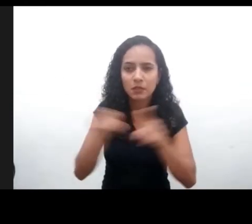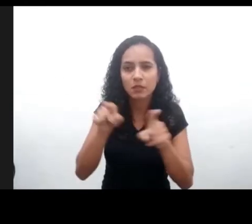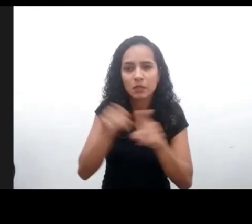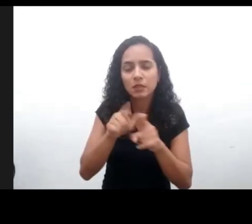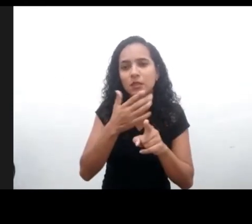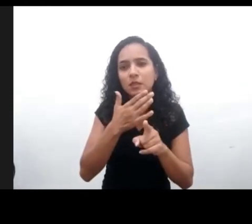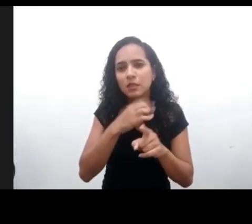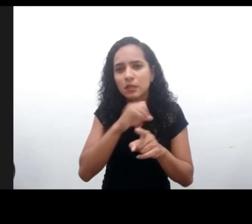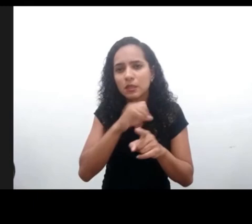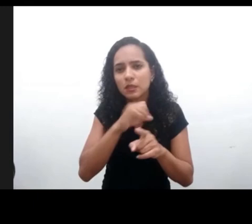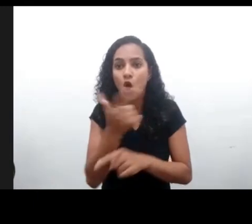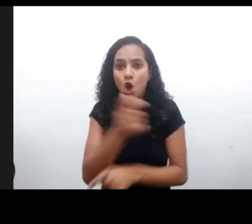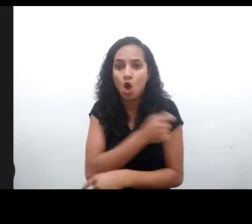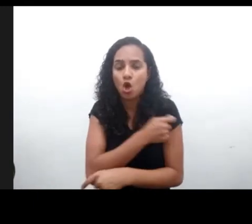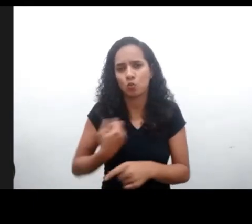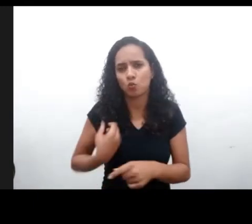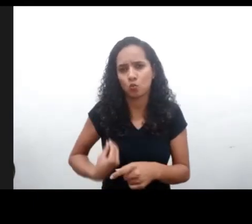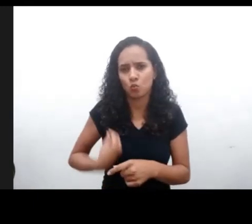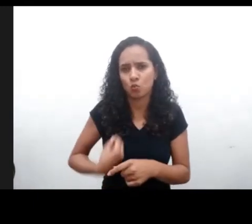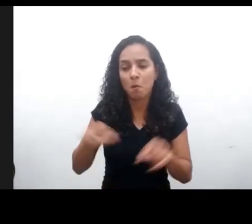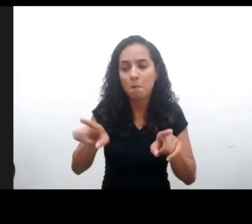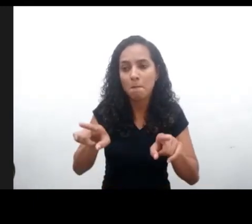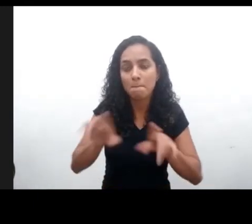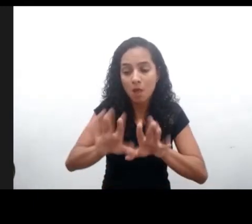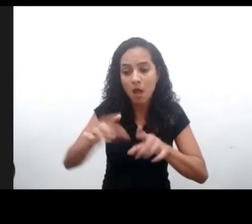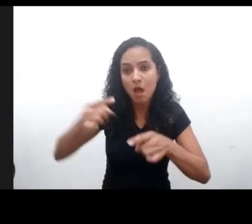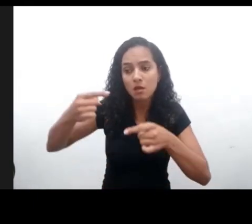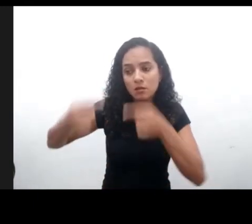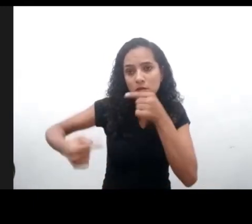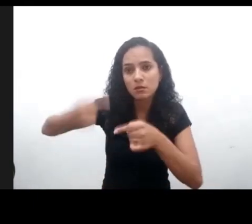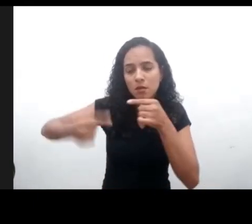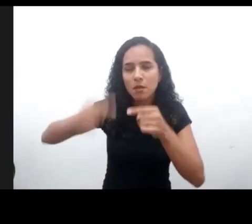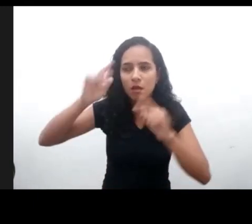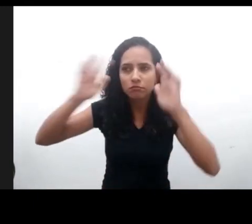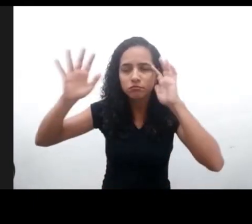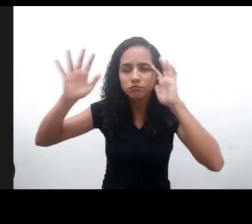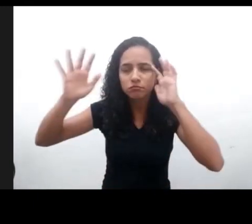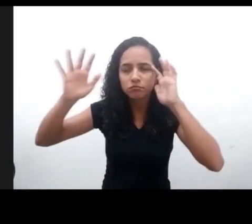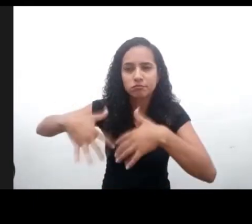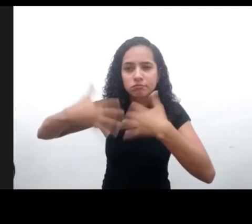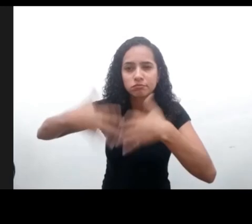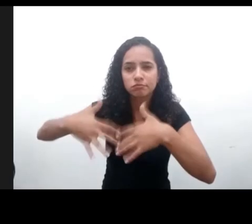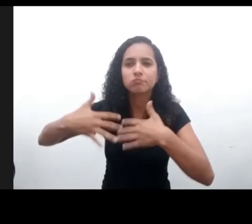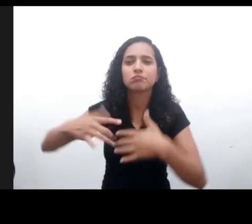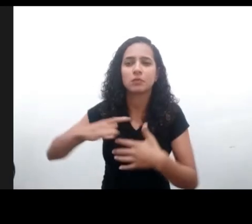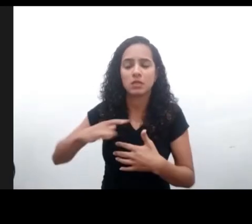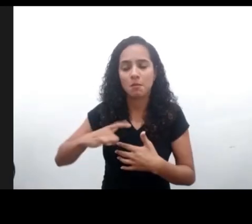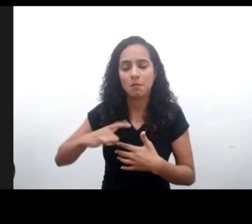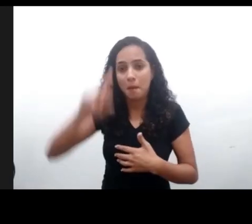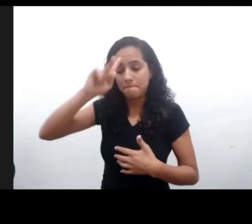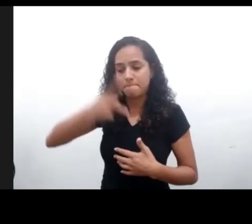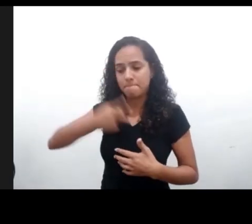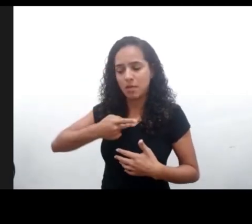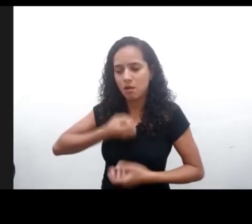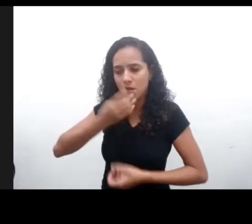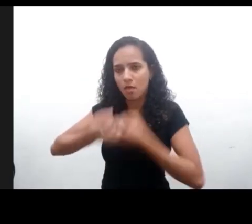prensa y de los padres y otros adultos que conviven, pero los debates en las discusiones también o las reflexiones que